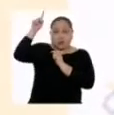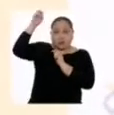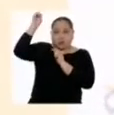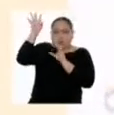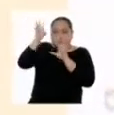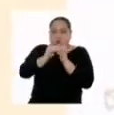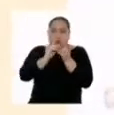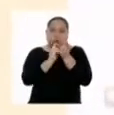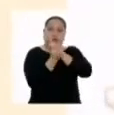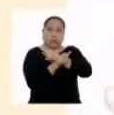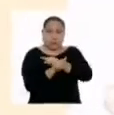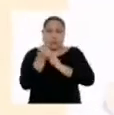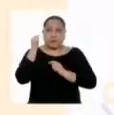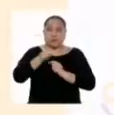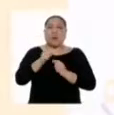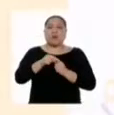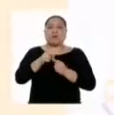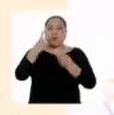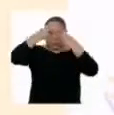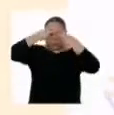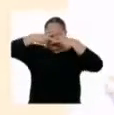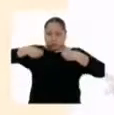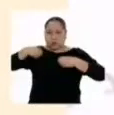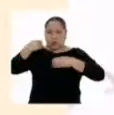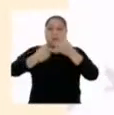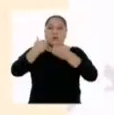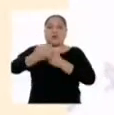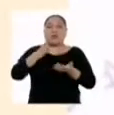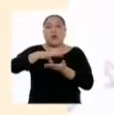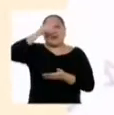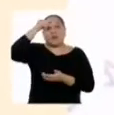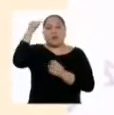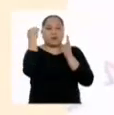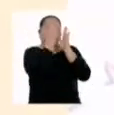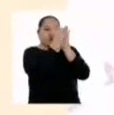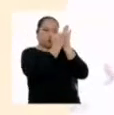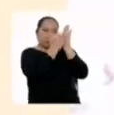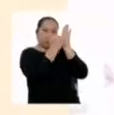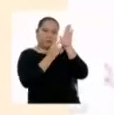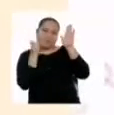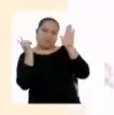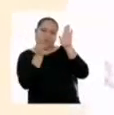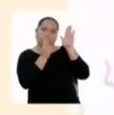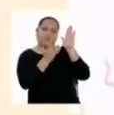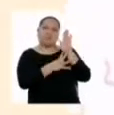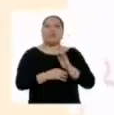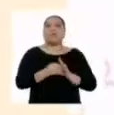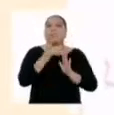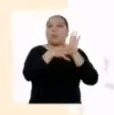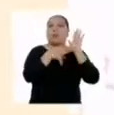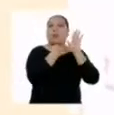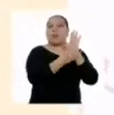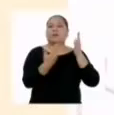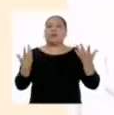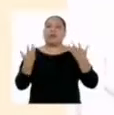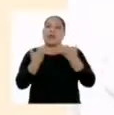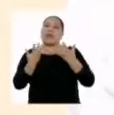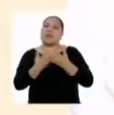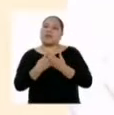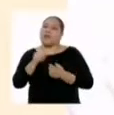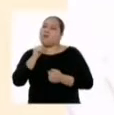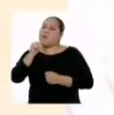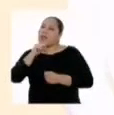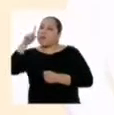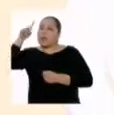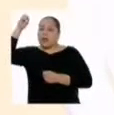ayuda a mejorar nuestro proceso de aprendizaje. Estos van a ser los criterios que vamos a tomar en cuenta. Establece relación entre la falta de